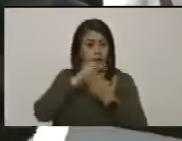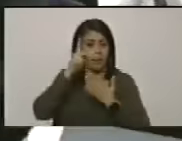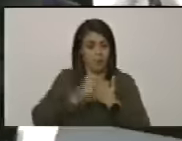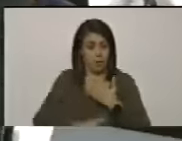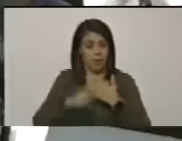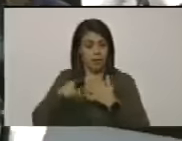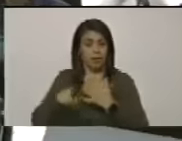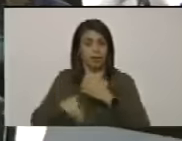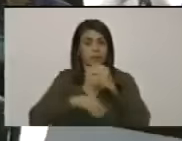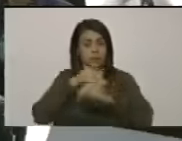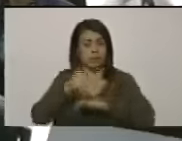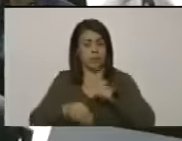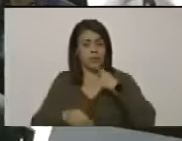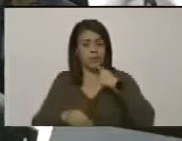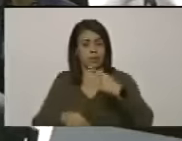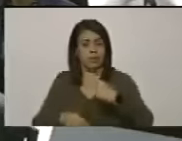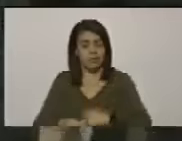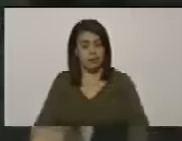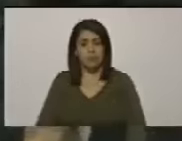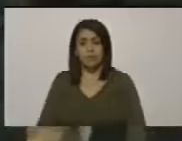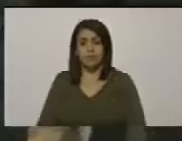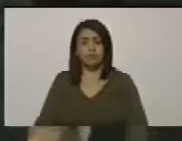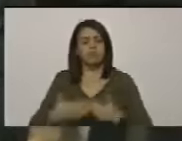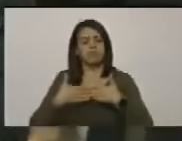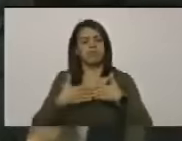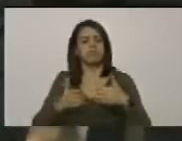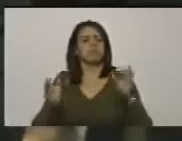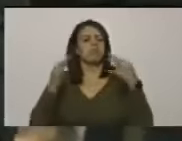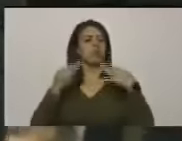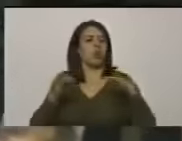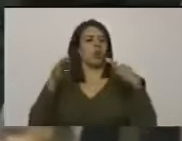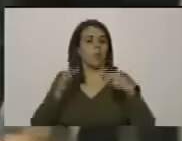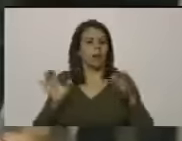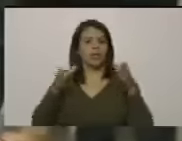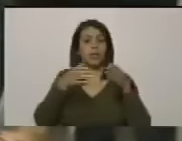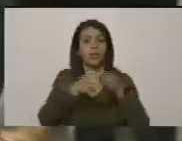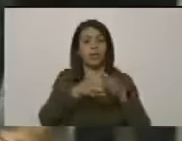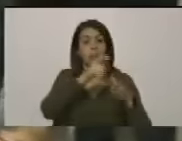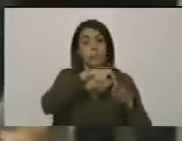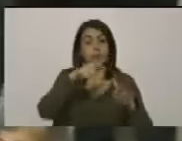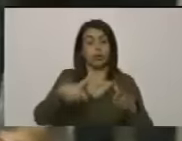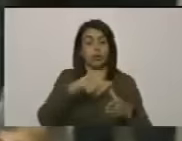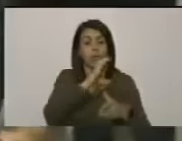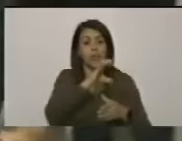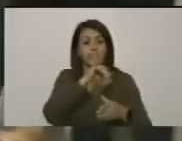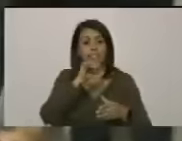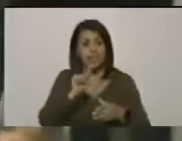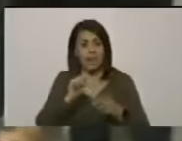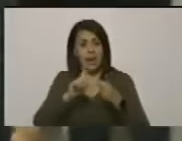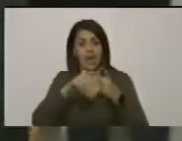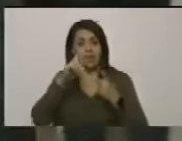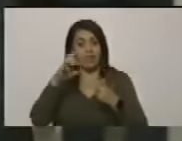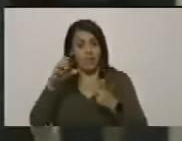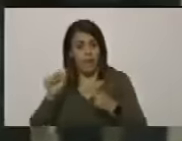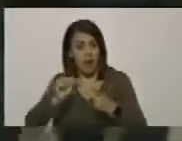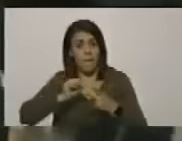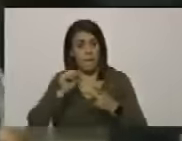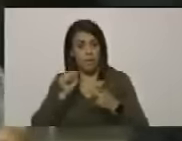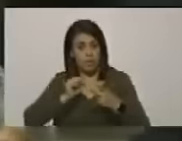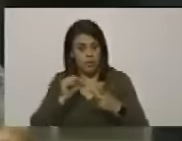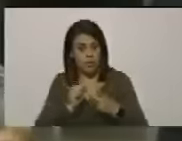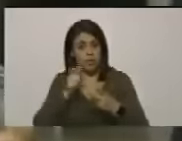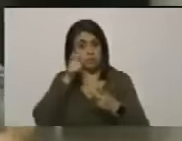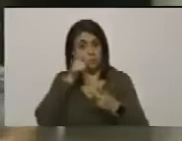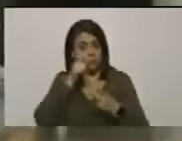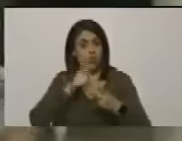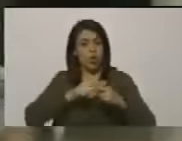se establece y dicen abiertamente que se reunieron con funcionarios de la CIA y de la DEA en Colombia con nombre y